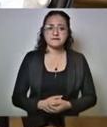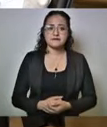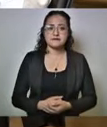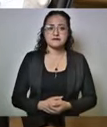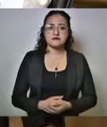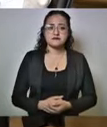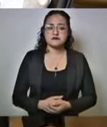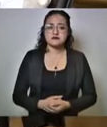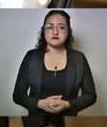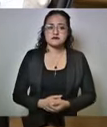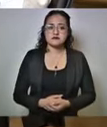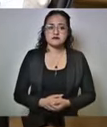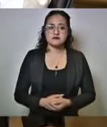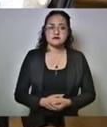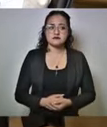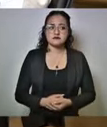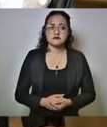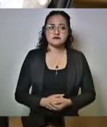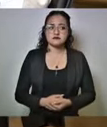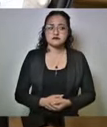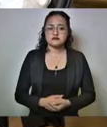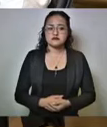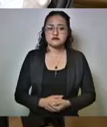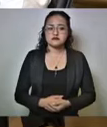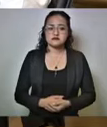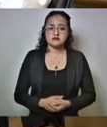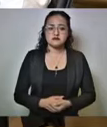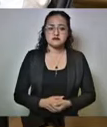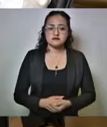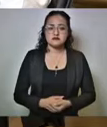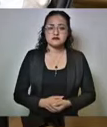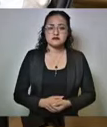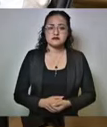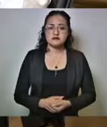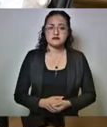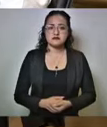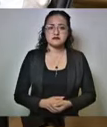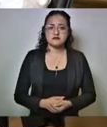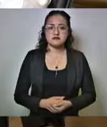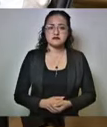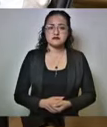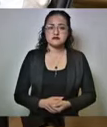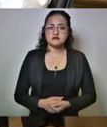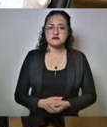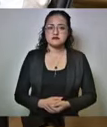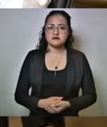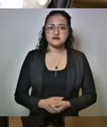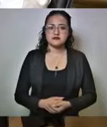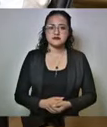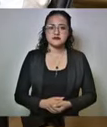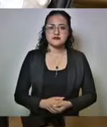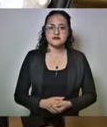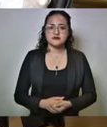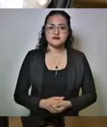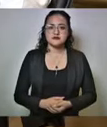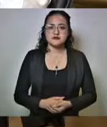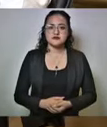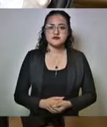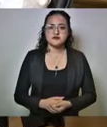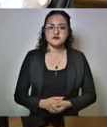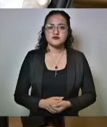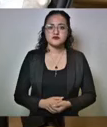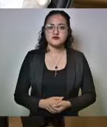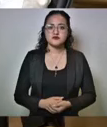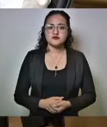de las proyecciones, de las